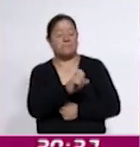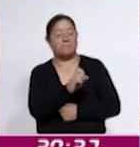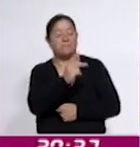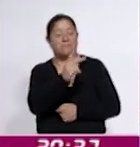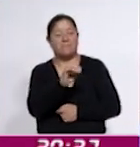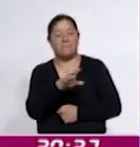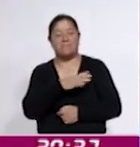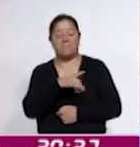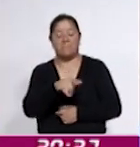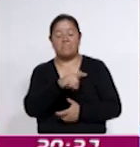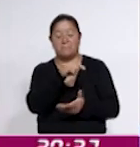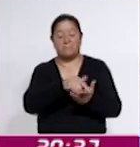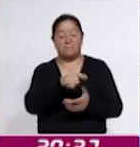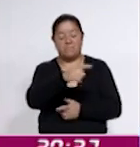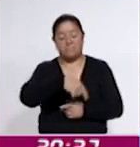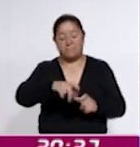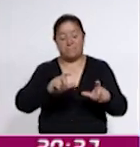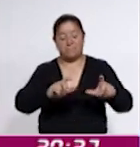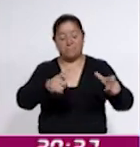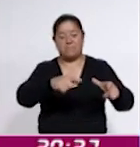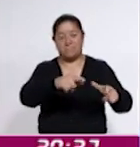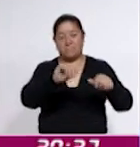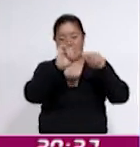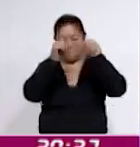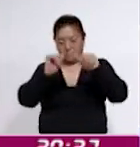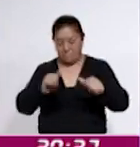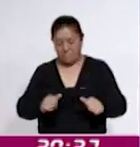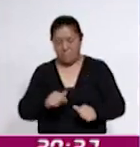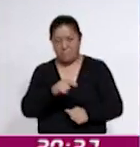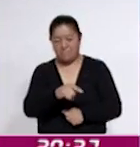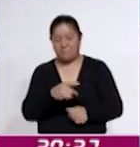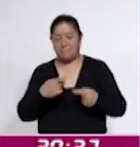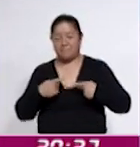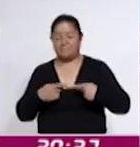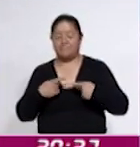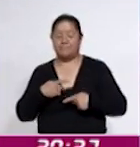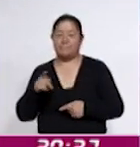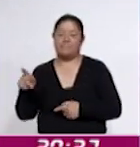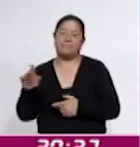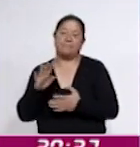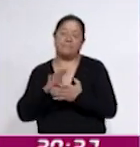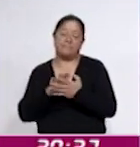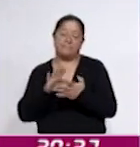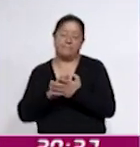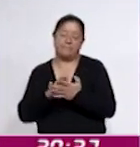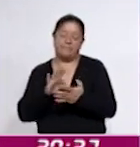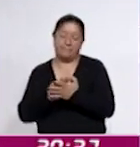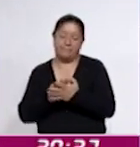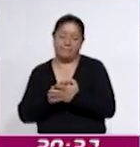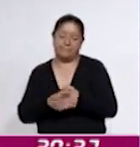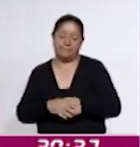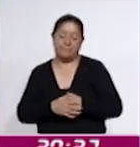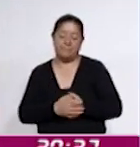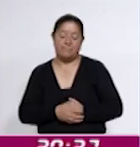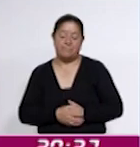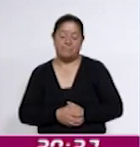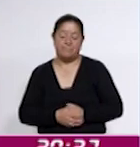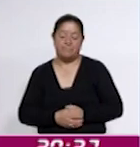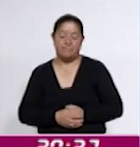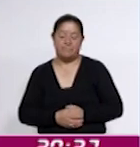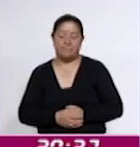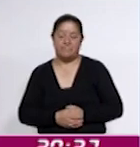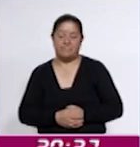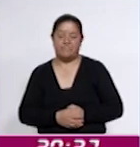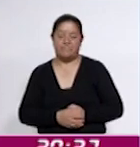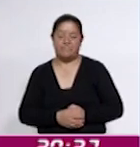cuenta con un espacio dedicado a las artesanías producidas por personas privadas de la libertad en los Centros de Prevención y Reinserción Social del